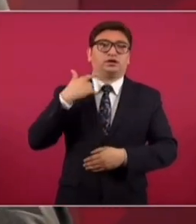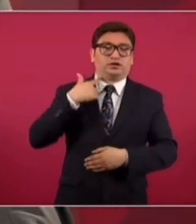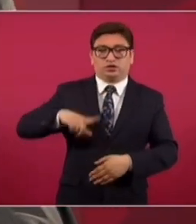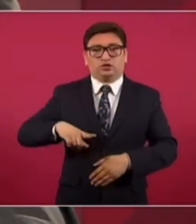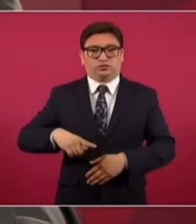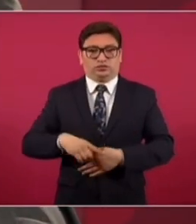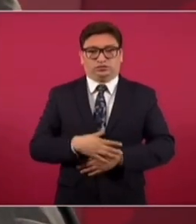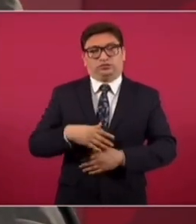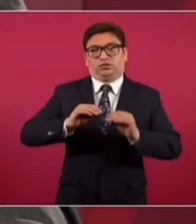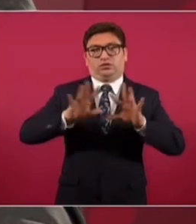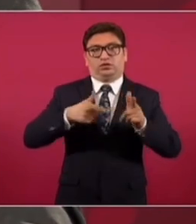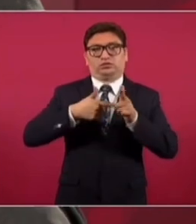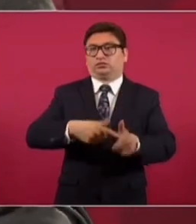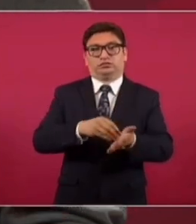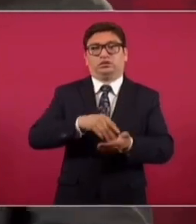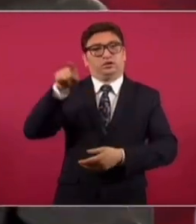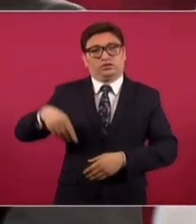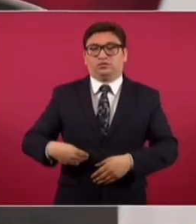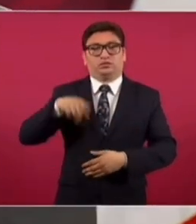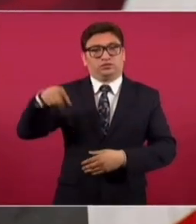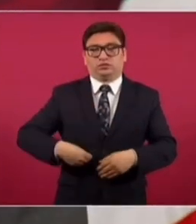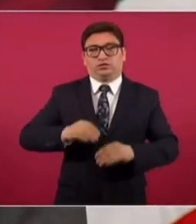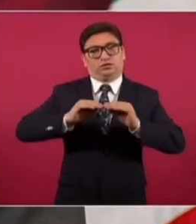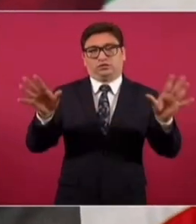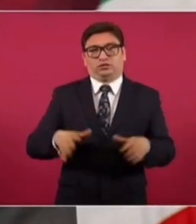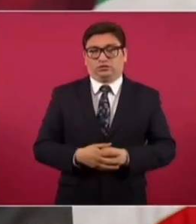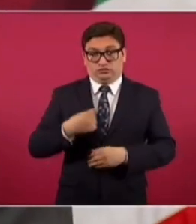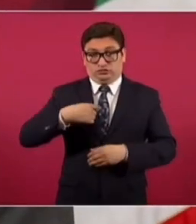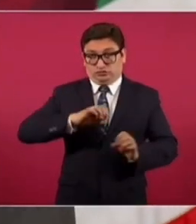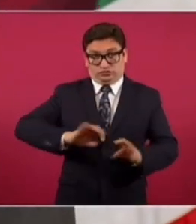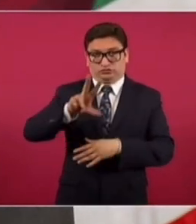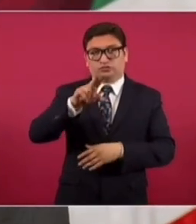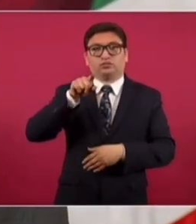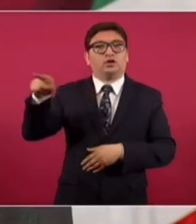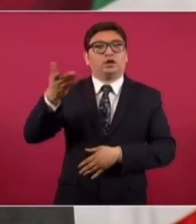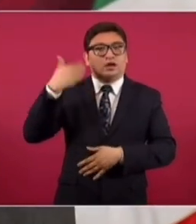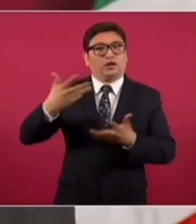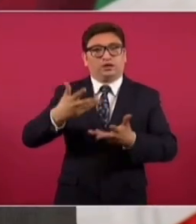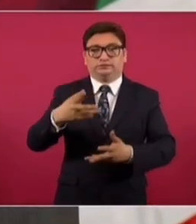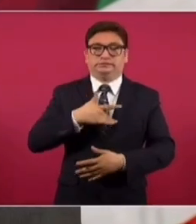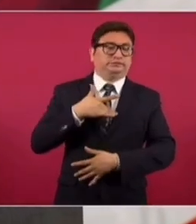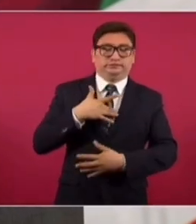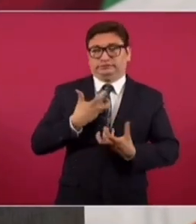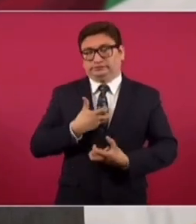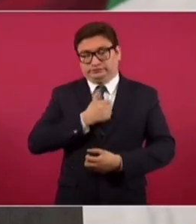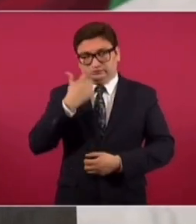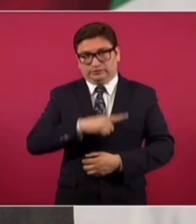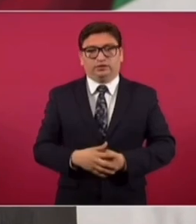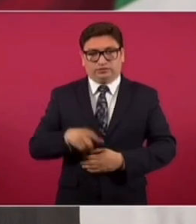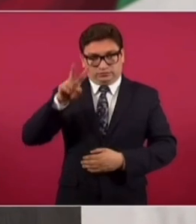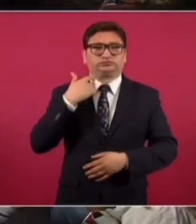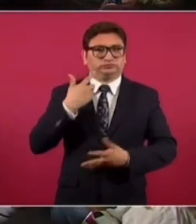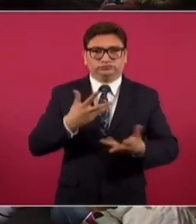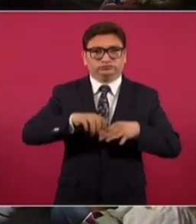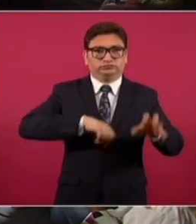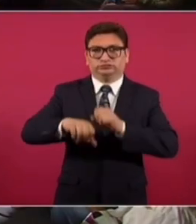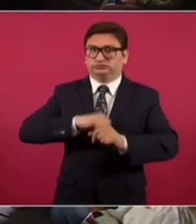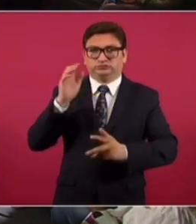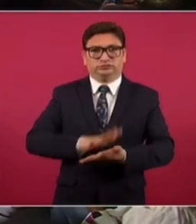gobiernos anteriores. No se las voy a dejar, no voy a dejar de echarles la culpa de lo que hicieron. Esa fue una tragedia. Es que acabaron,